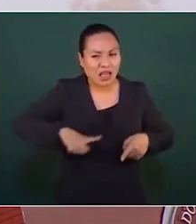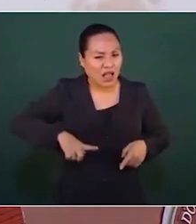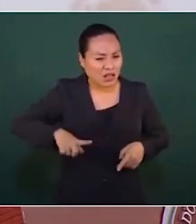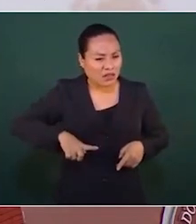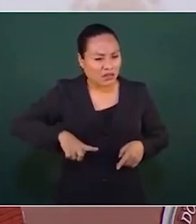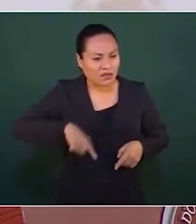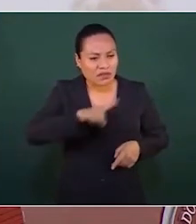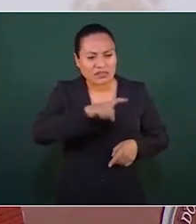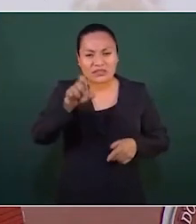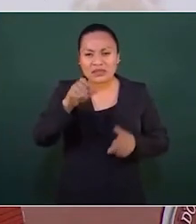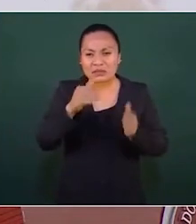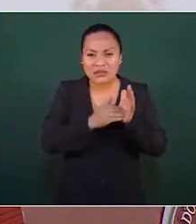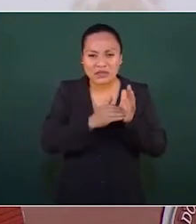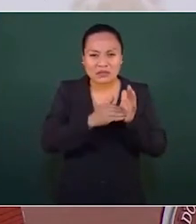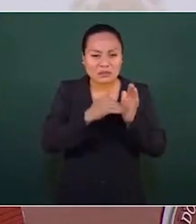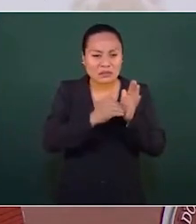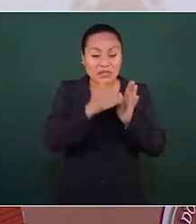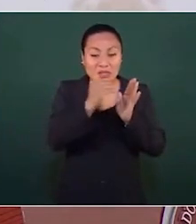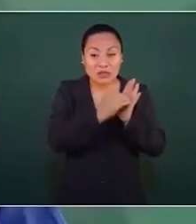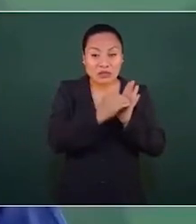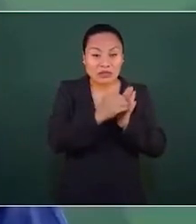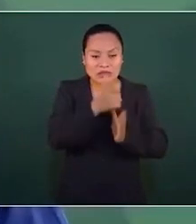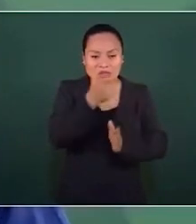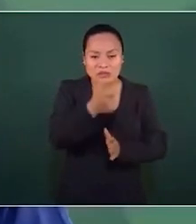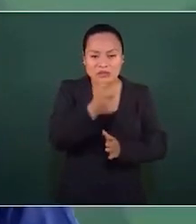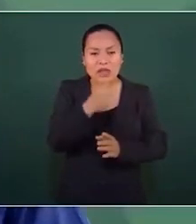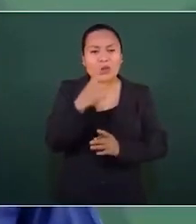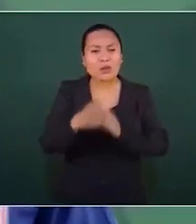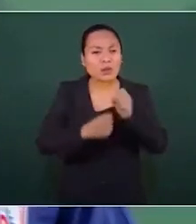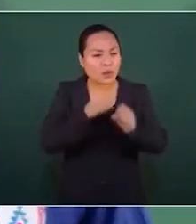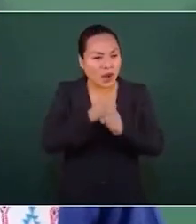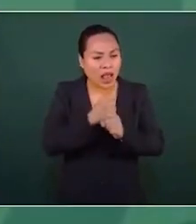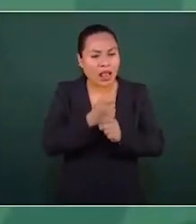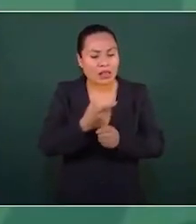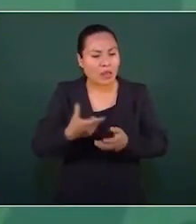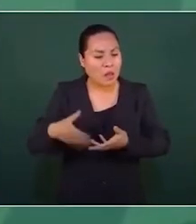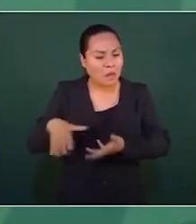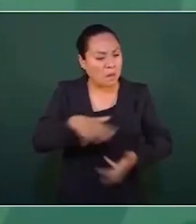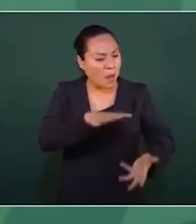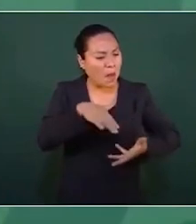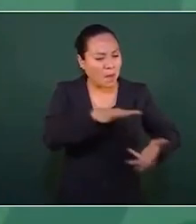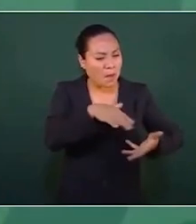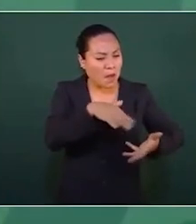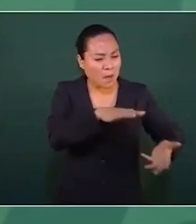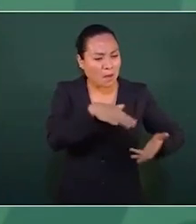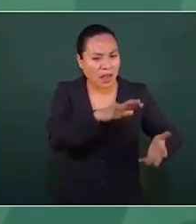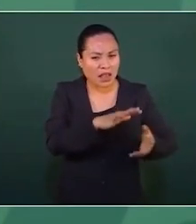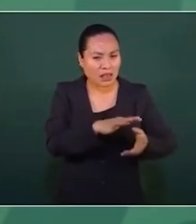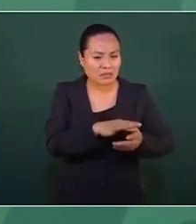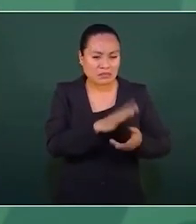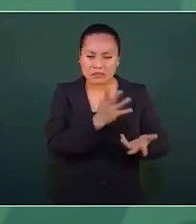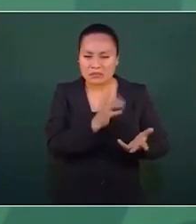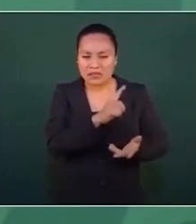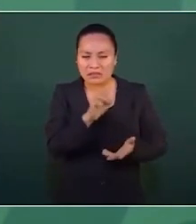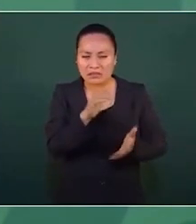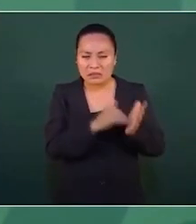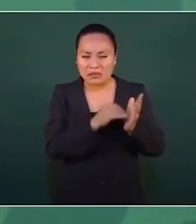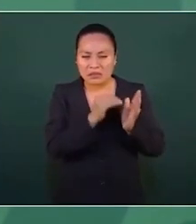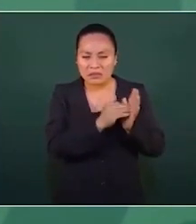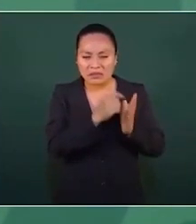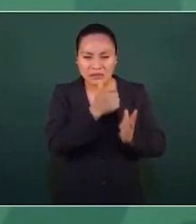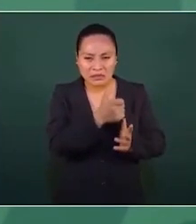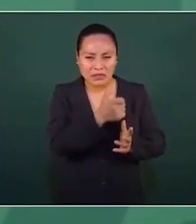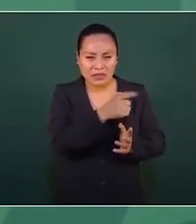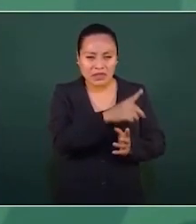mil millones de pesos al año, que ni siquiera eran laboratorios o empresas